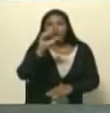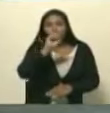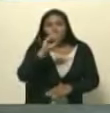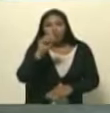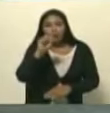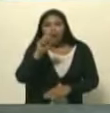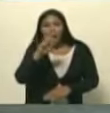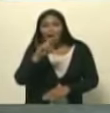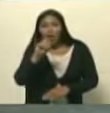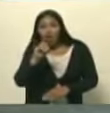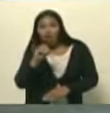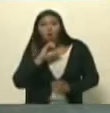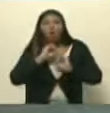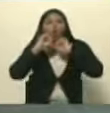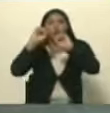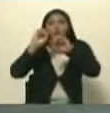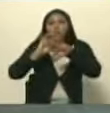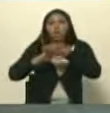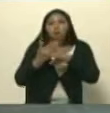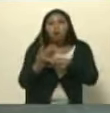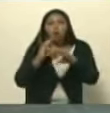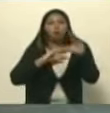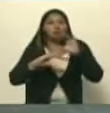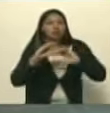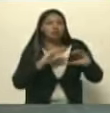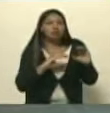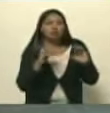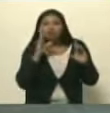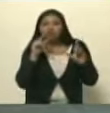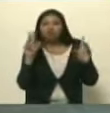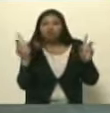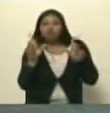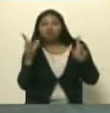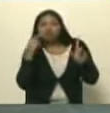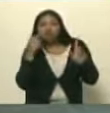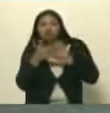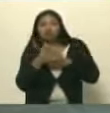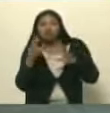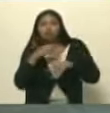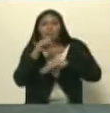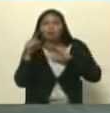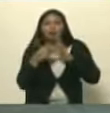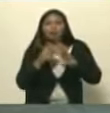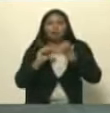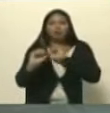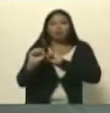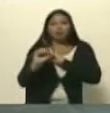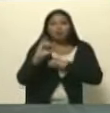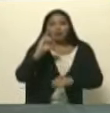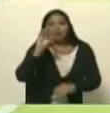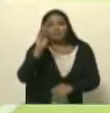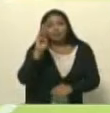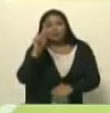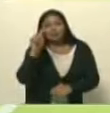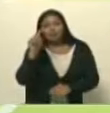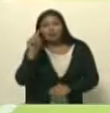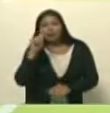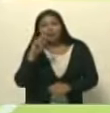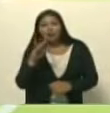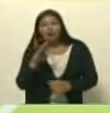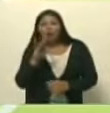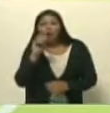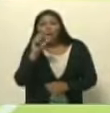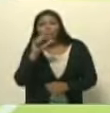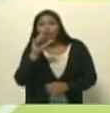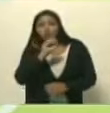logró porque los medios de comunicación que habían fueron totalmente contra el PT y Bolsonaro